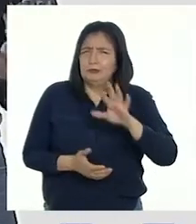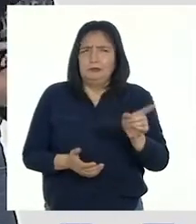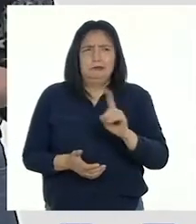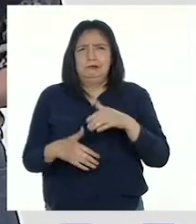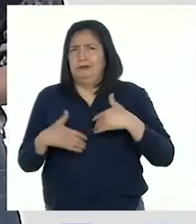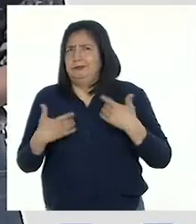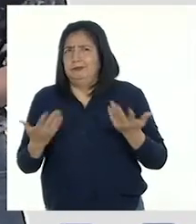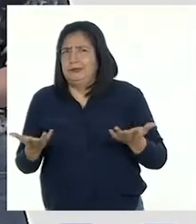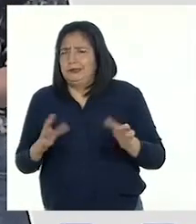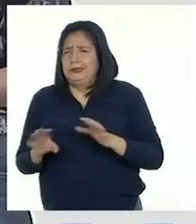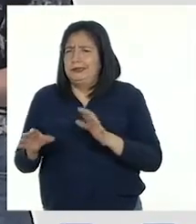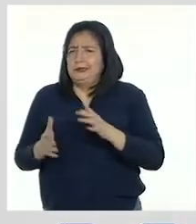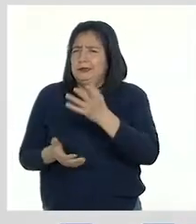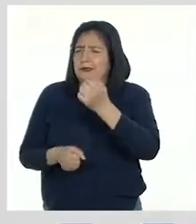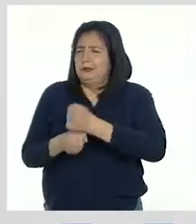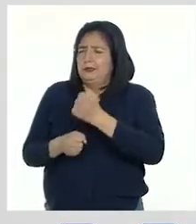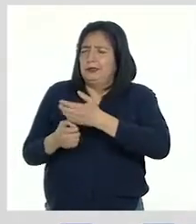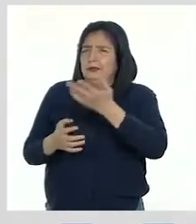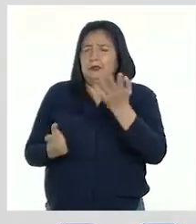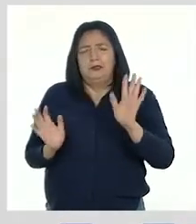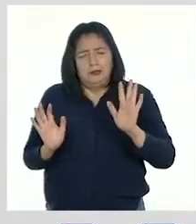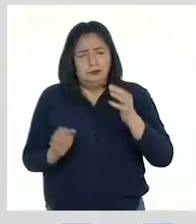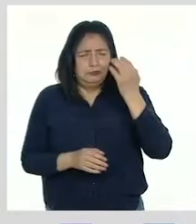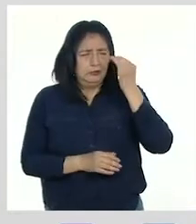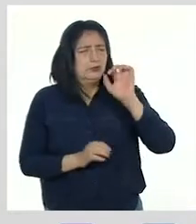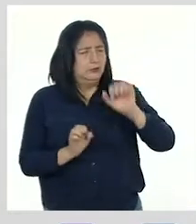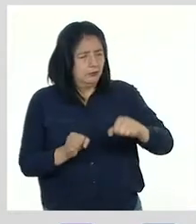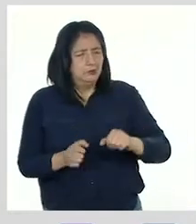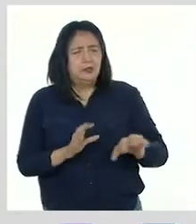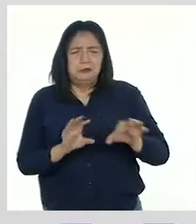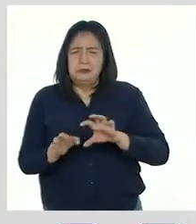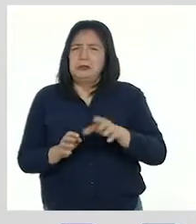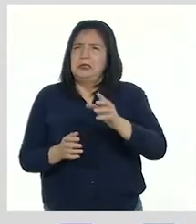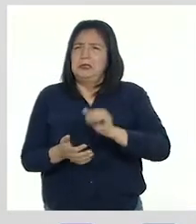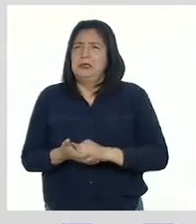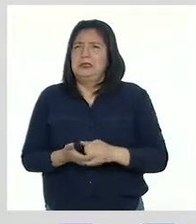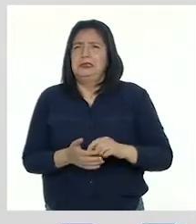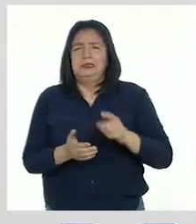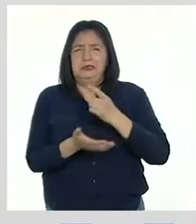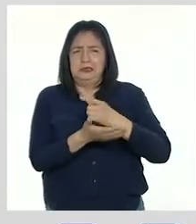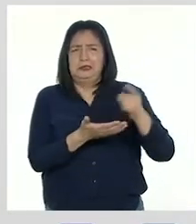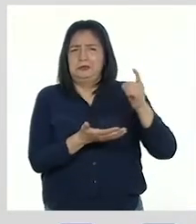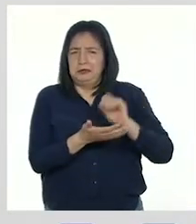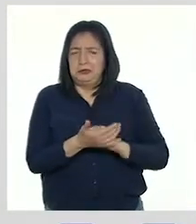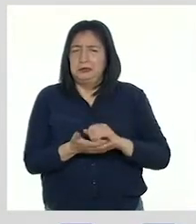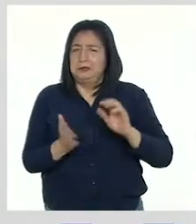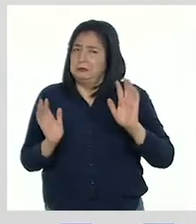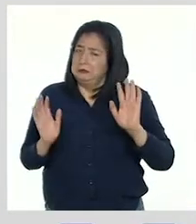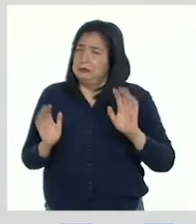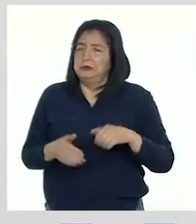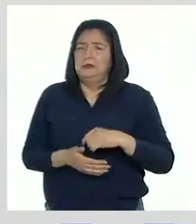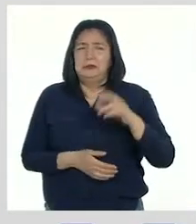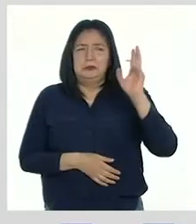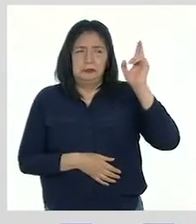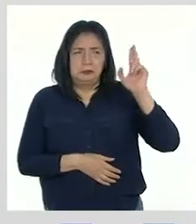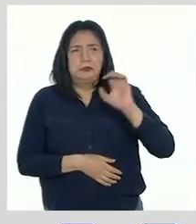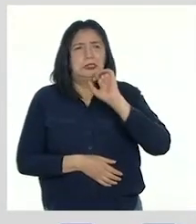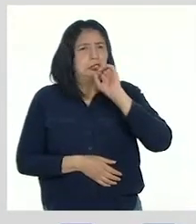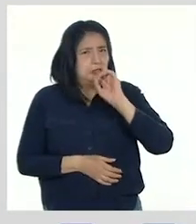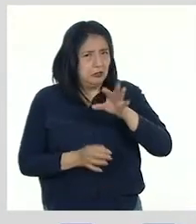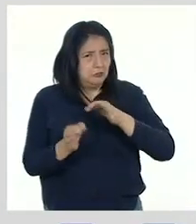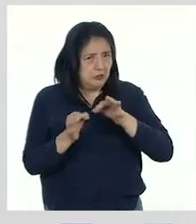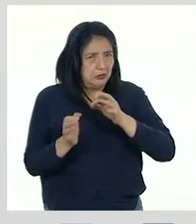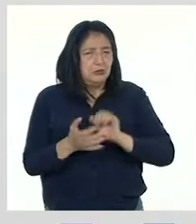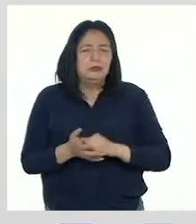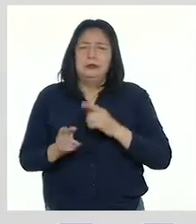no pudiera hacer alguno de sus productos? Lo ideal es que hagan los productos durante la semana, según lo que el docente les haya